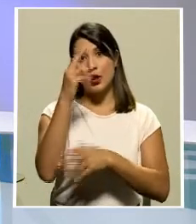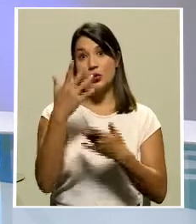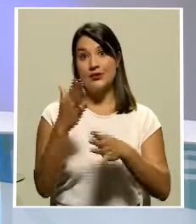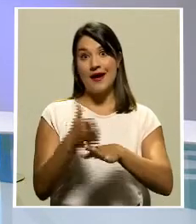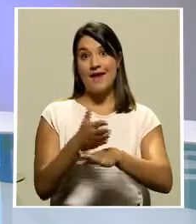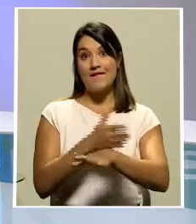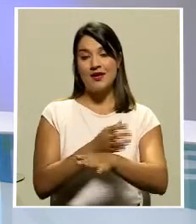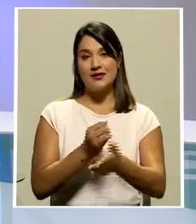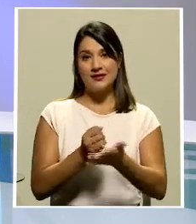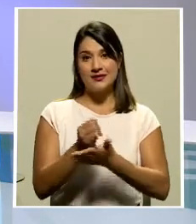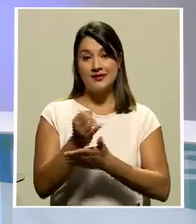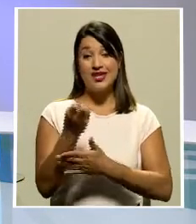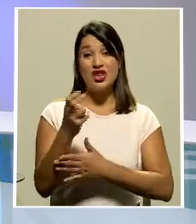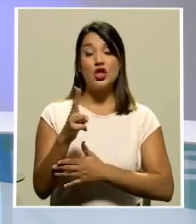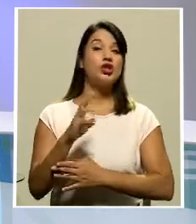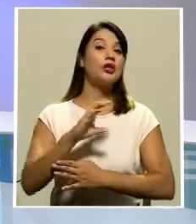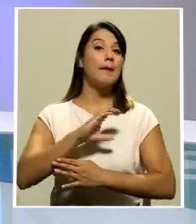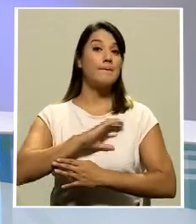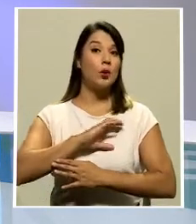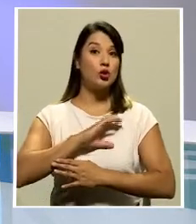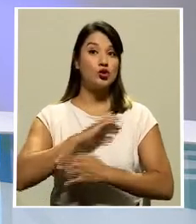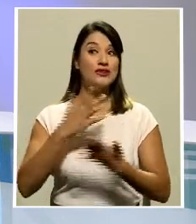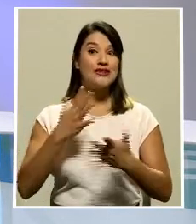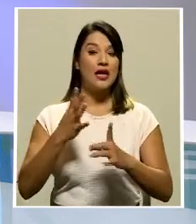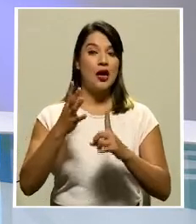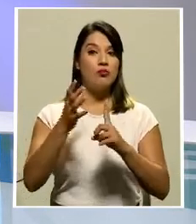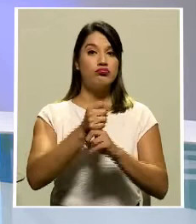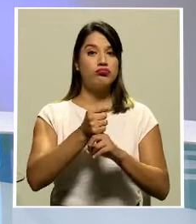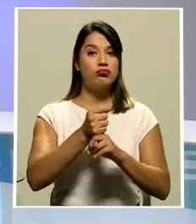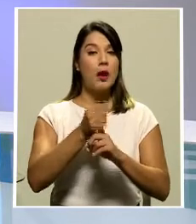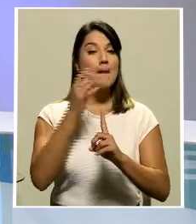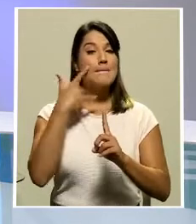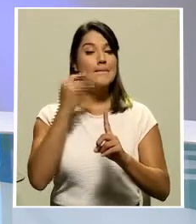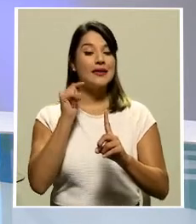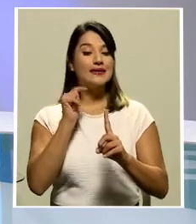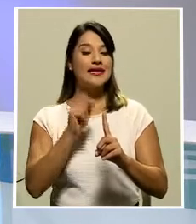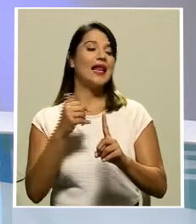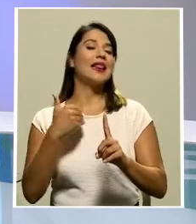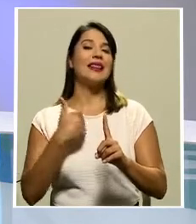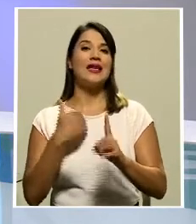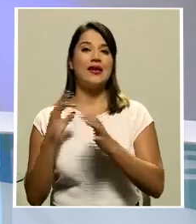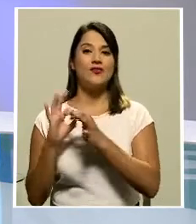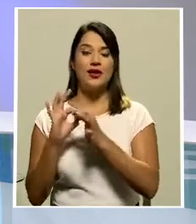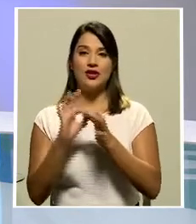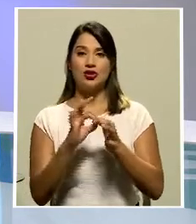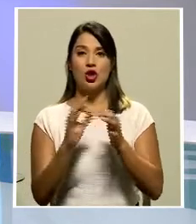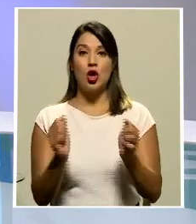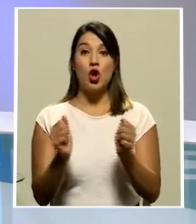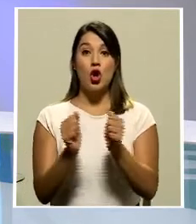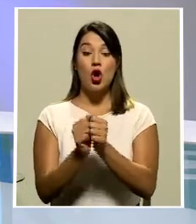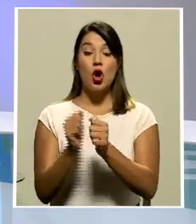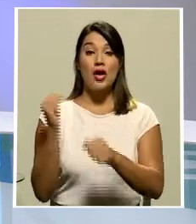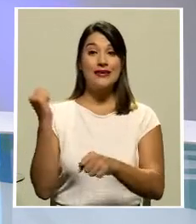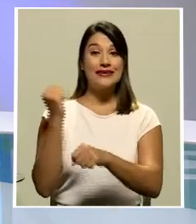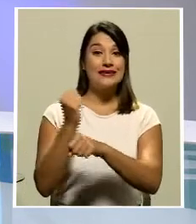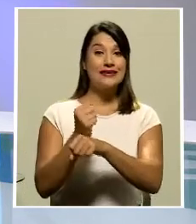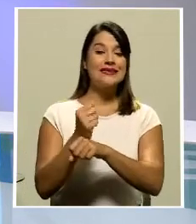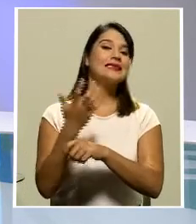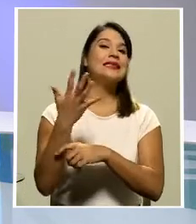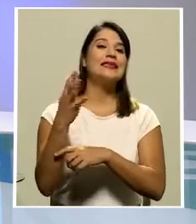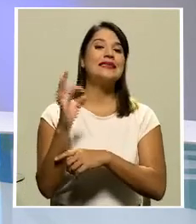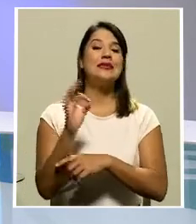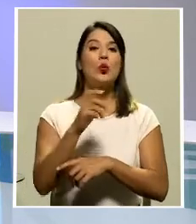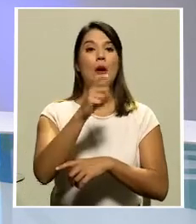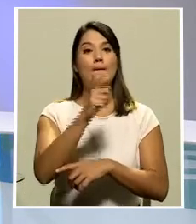policías estatales han sido detenidos por su presunta vinculación con el asesinato de 19